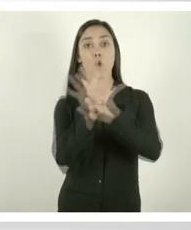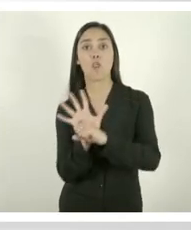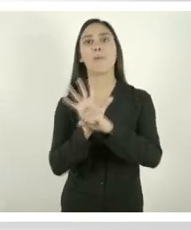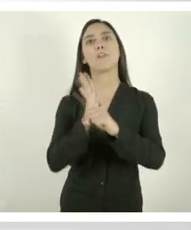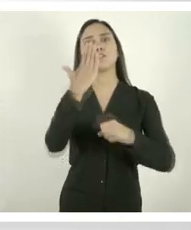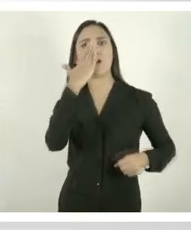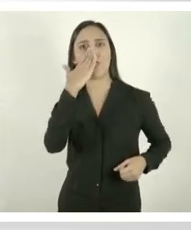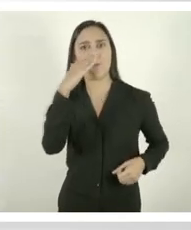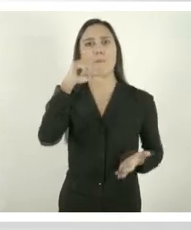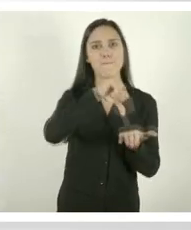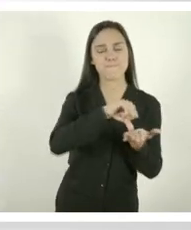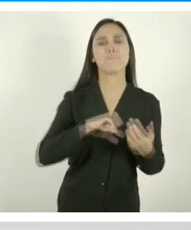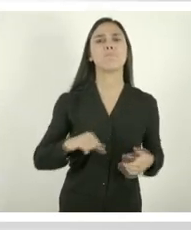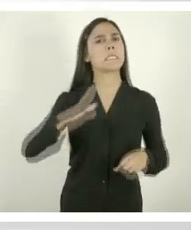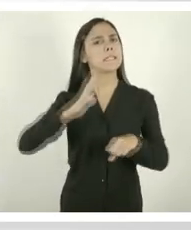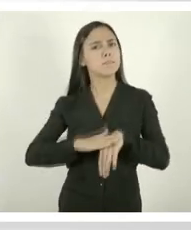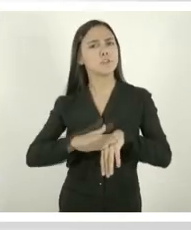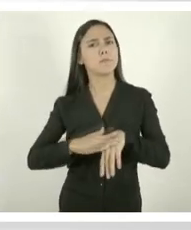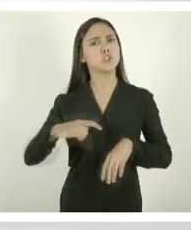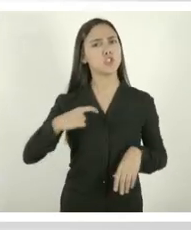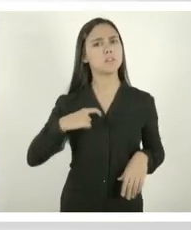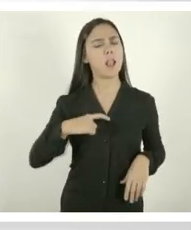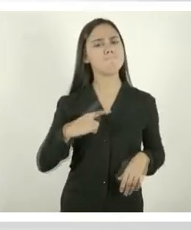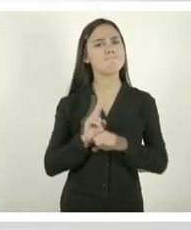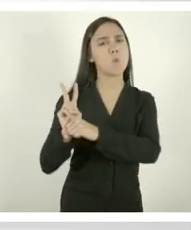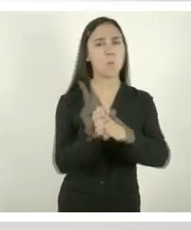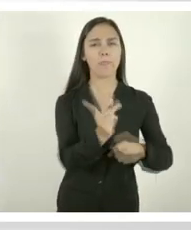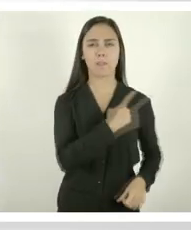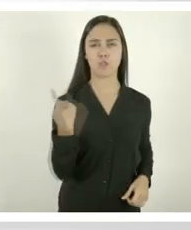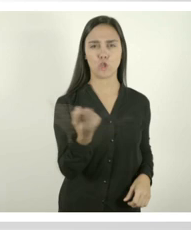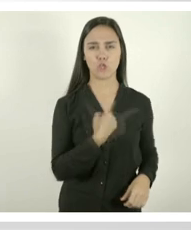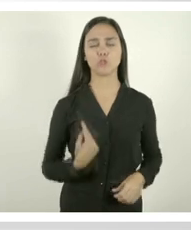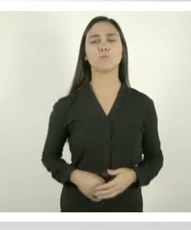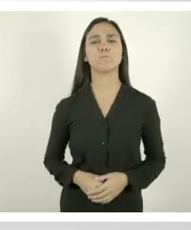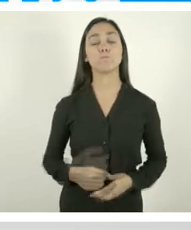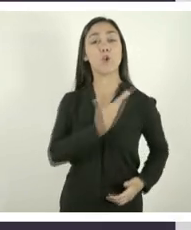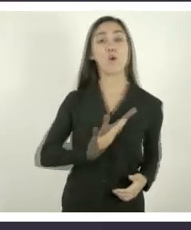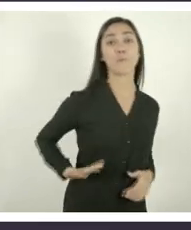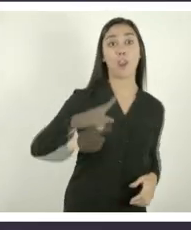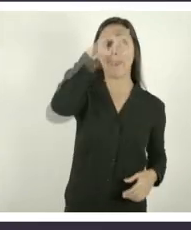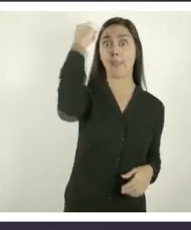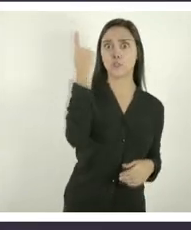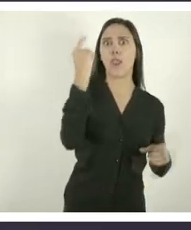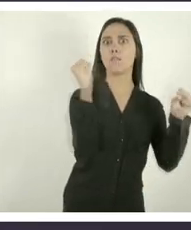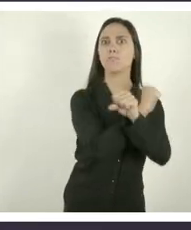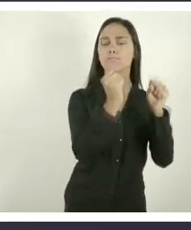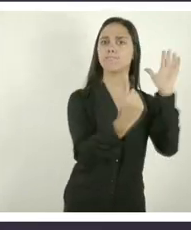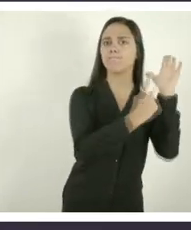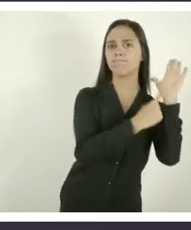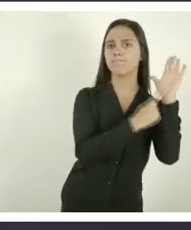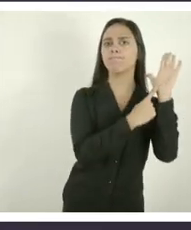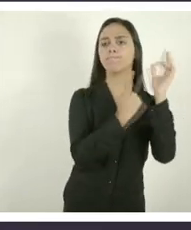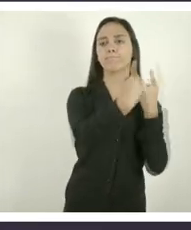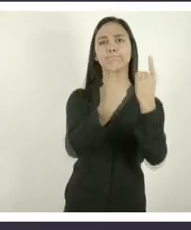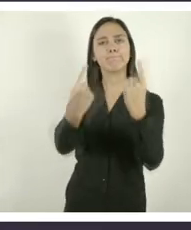Coronavirus en Córdoba. Con responsabilidad social, nos cuidamos entre todos. El Gobierno Nacional decretó el